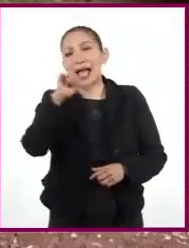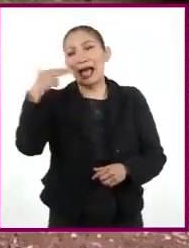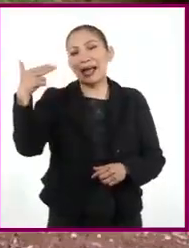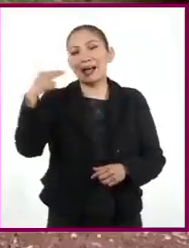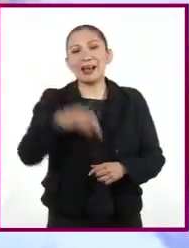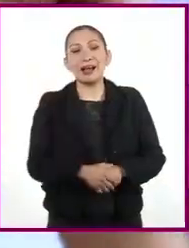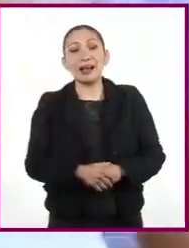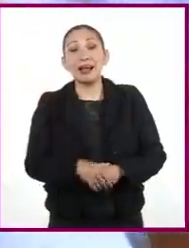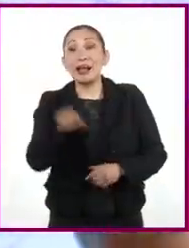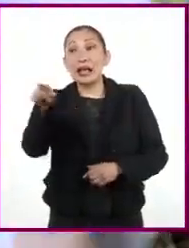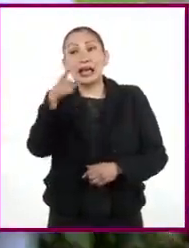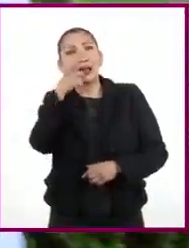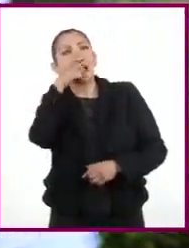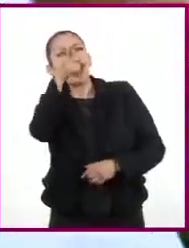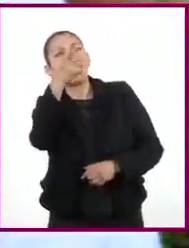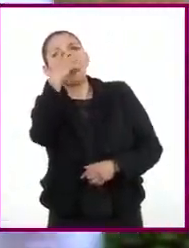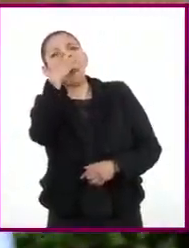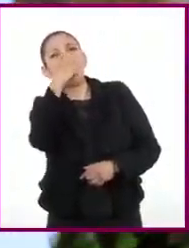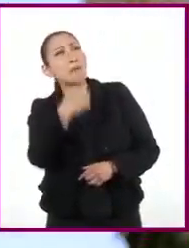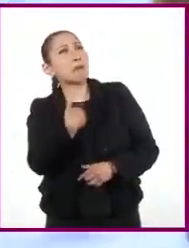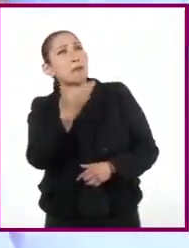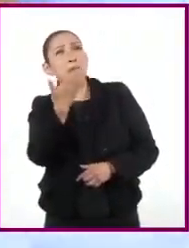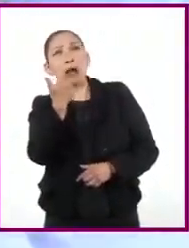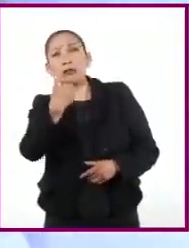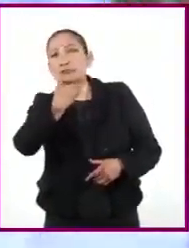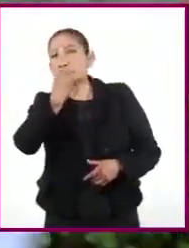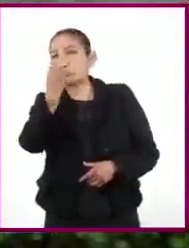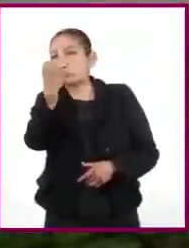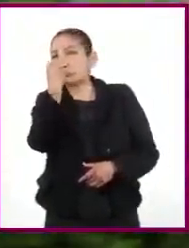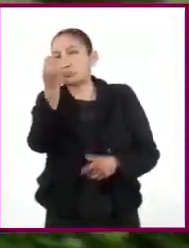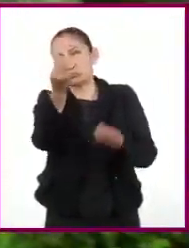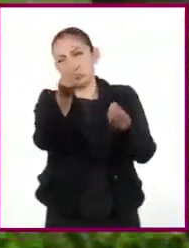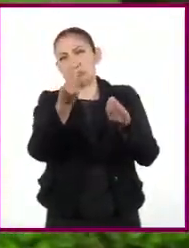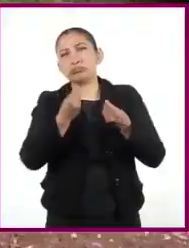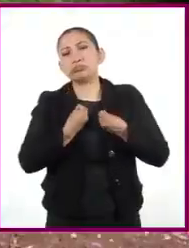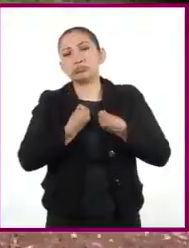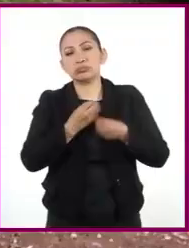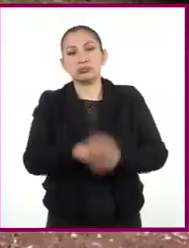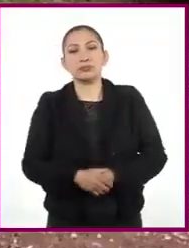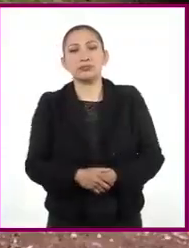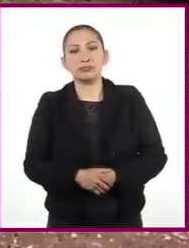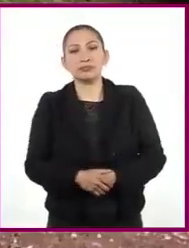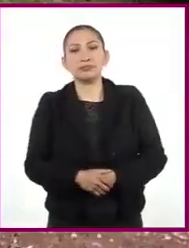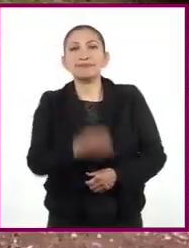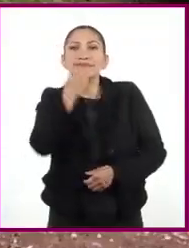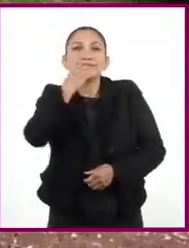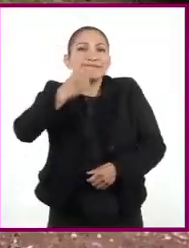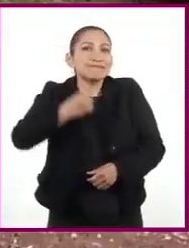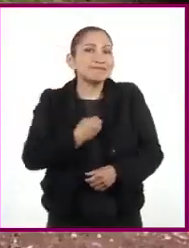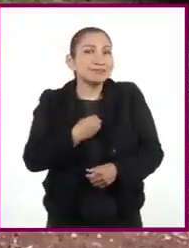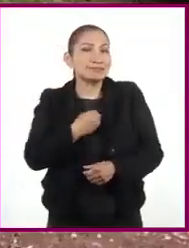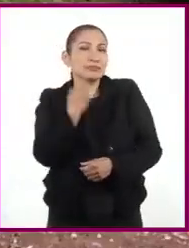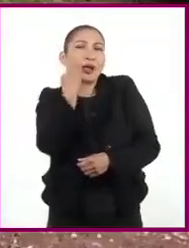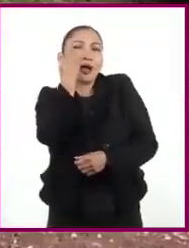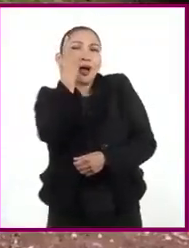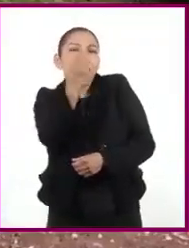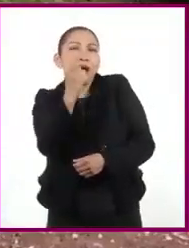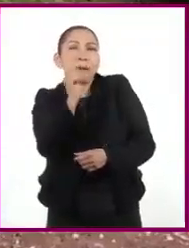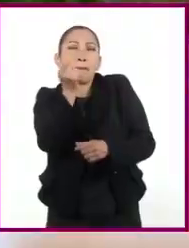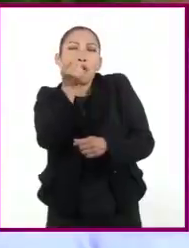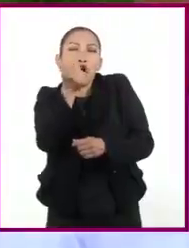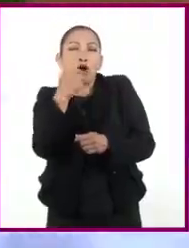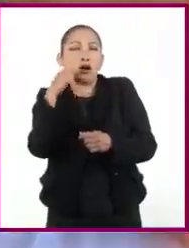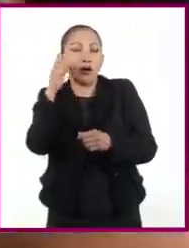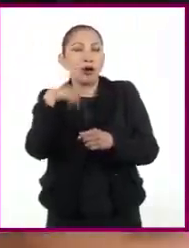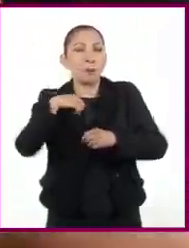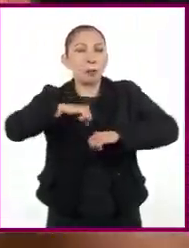Él le dijo triste, no tengo comida, dámela Aunque sea una pobre